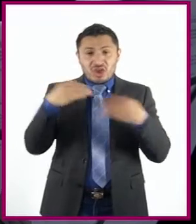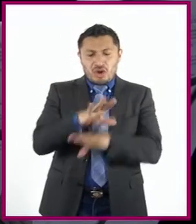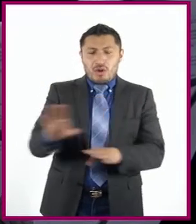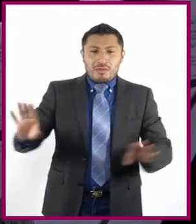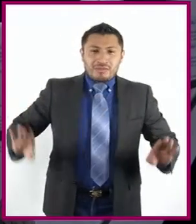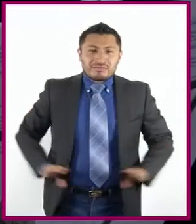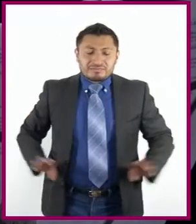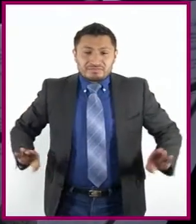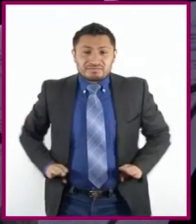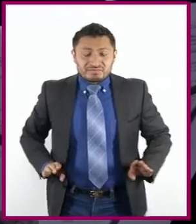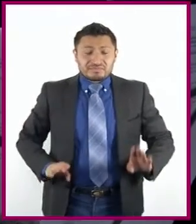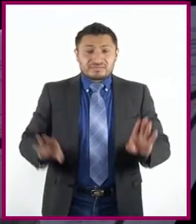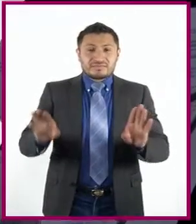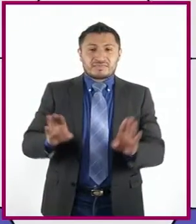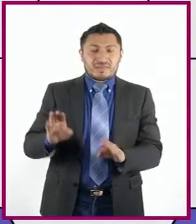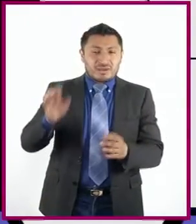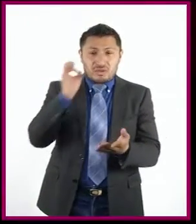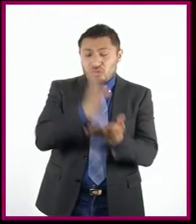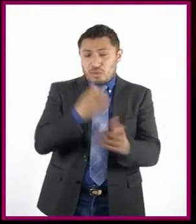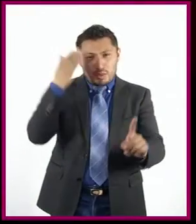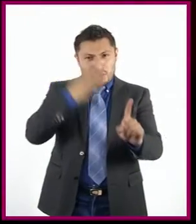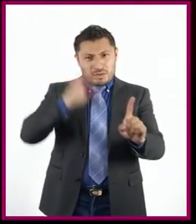carácter puramente científico.